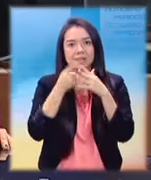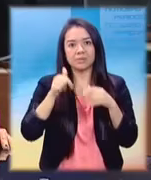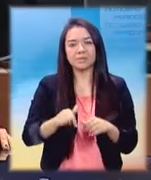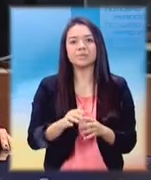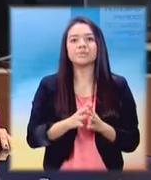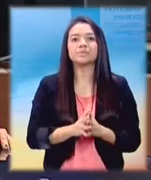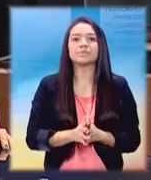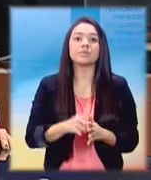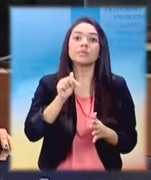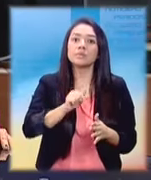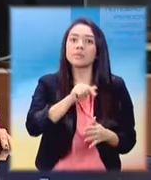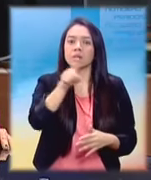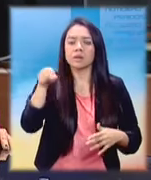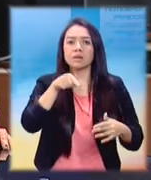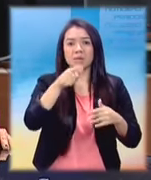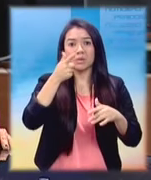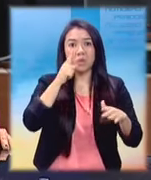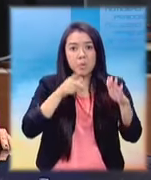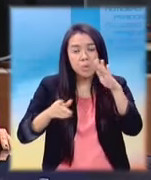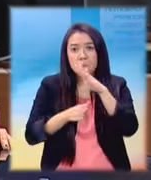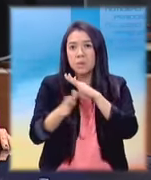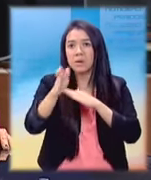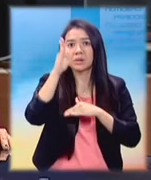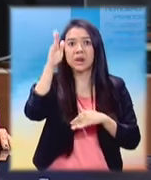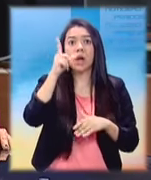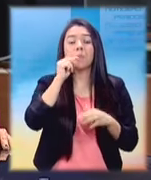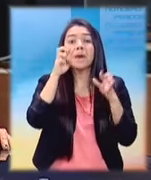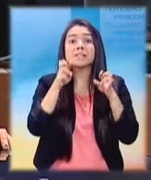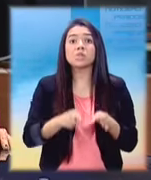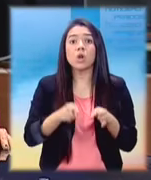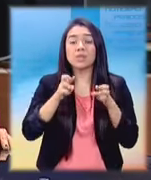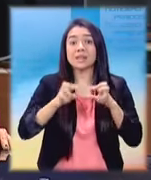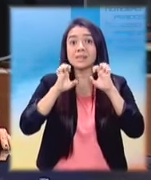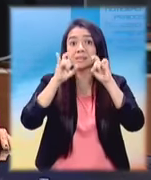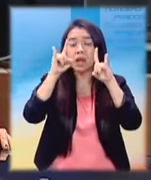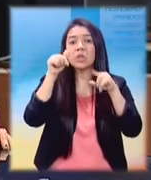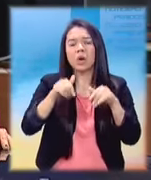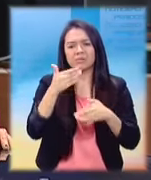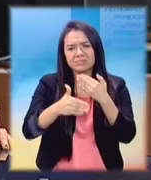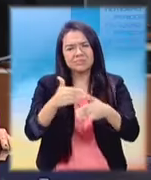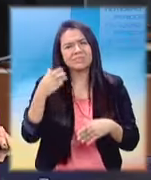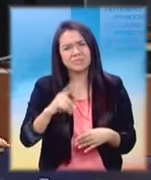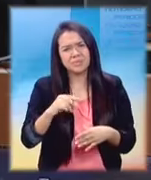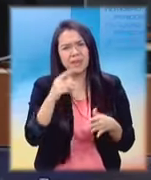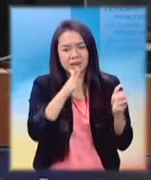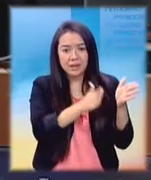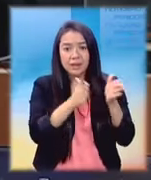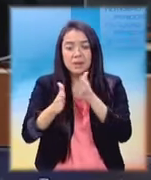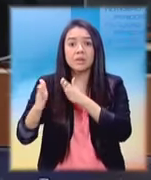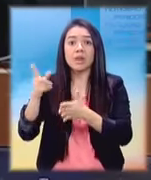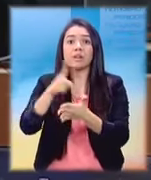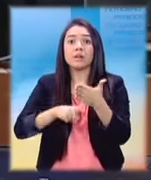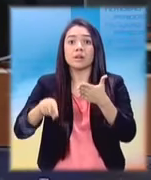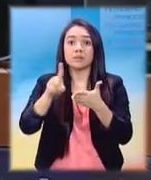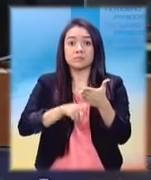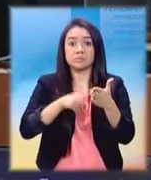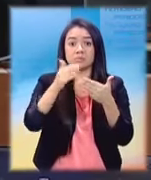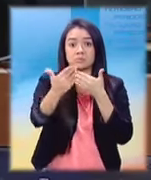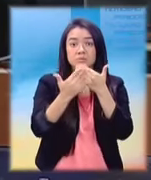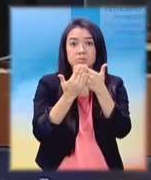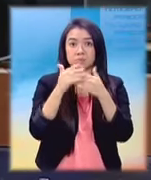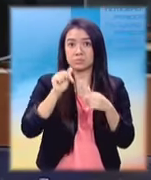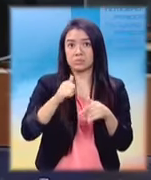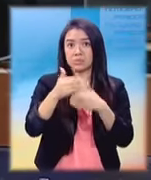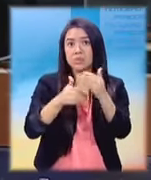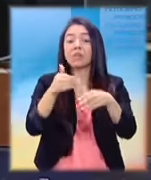Iniciamos. Organizaciones de migrantes esperan que la aprobación de la reforma migratoria avance previo a entrar a un año electoral en medio de